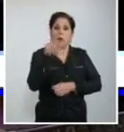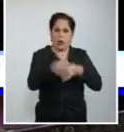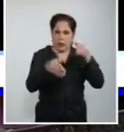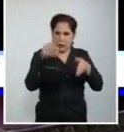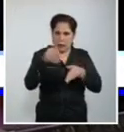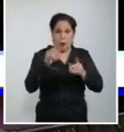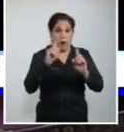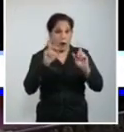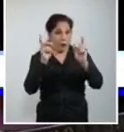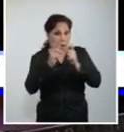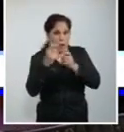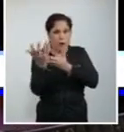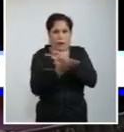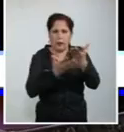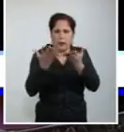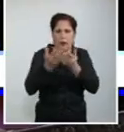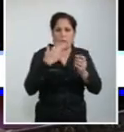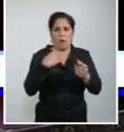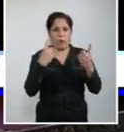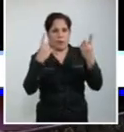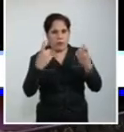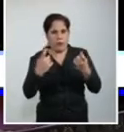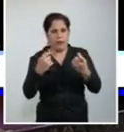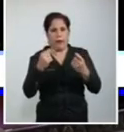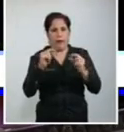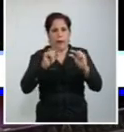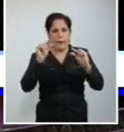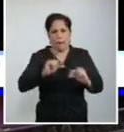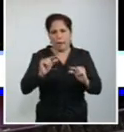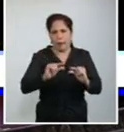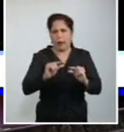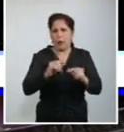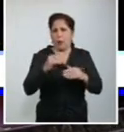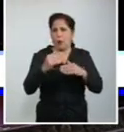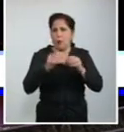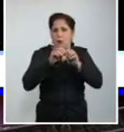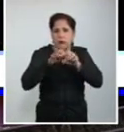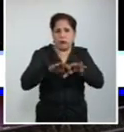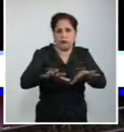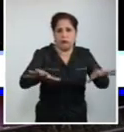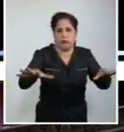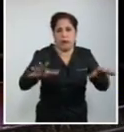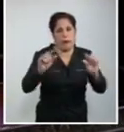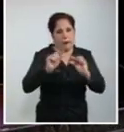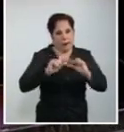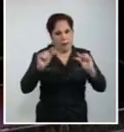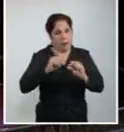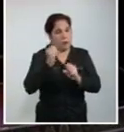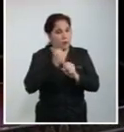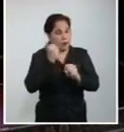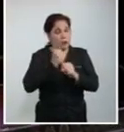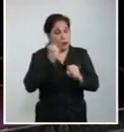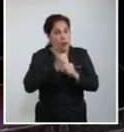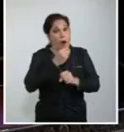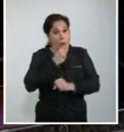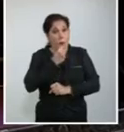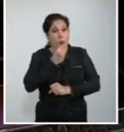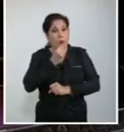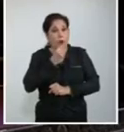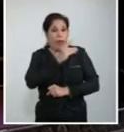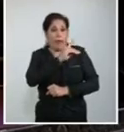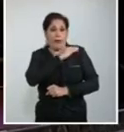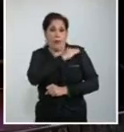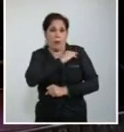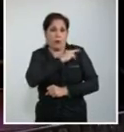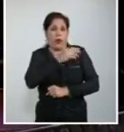En el encuentro se intercambió sobre la necesidad de minimizar los efectos de la propagación del virus y la labor que pueden desarrollar los diputados